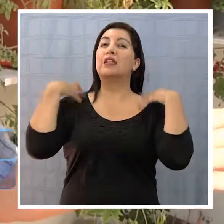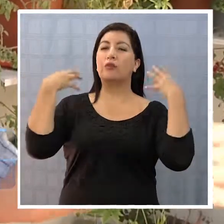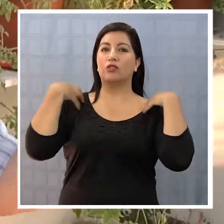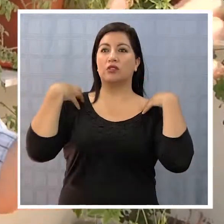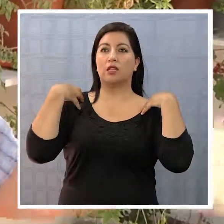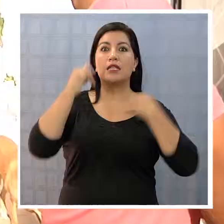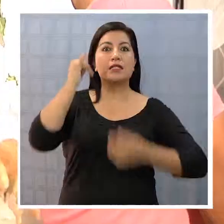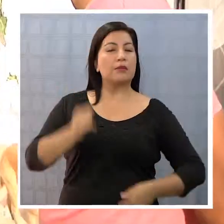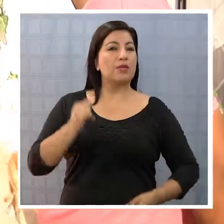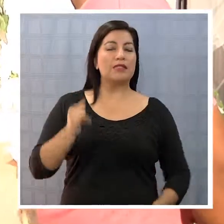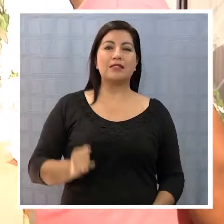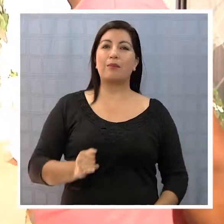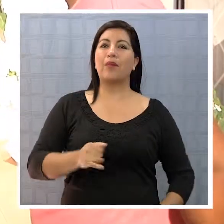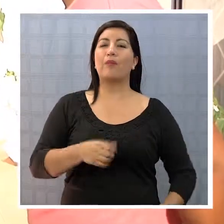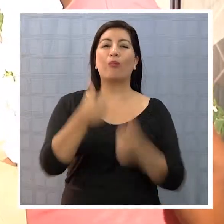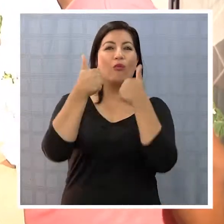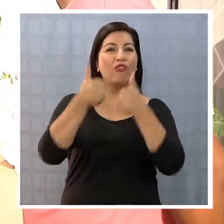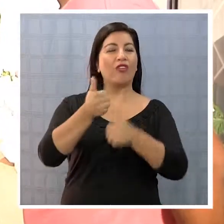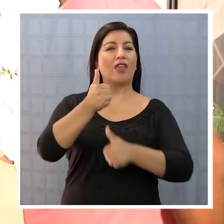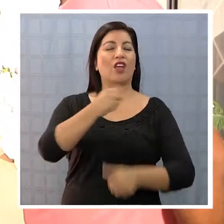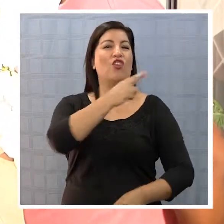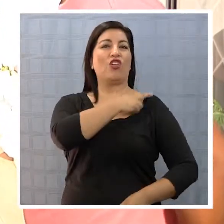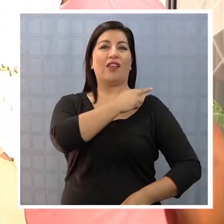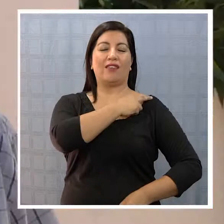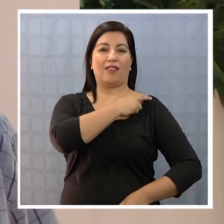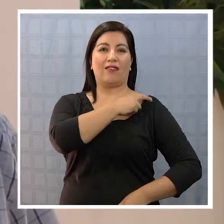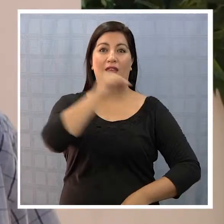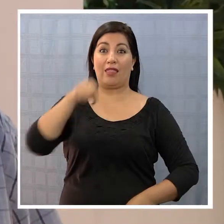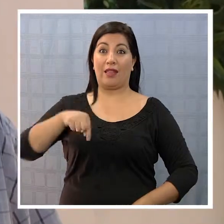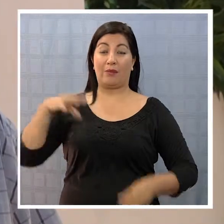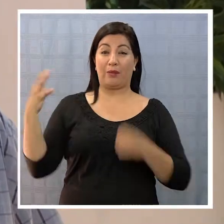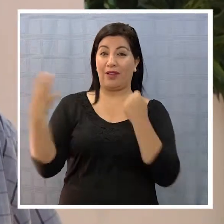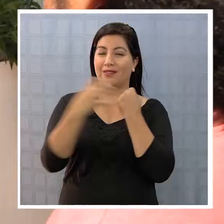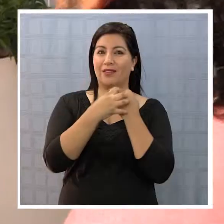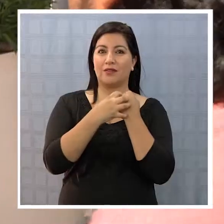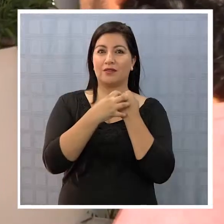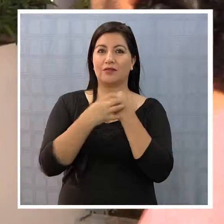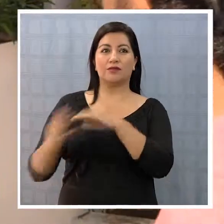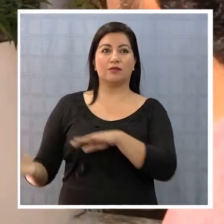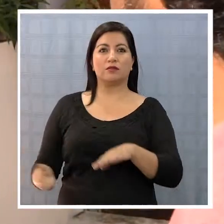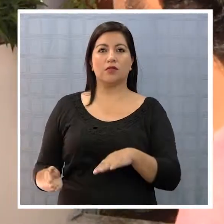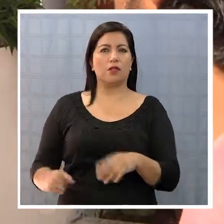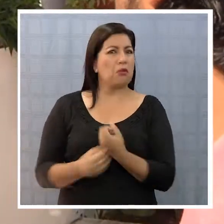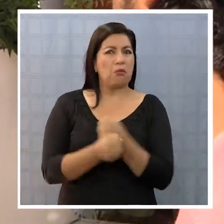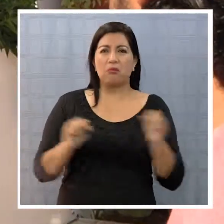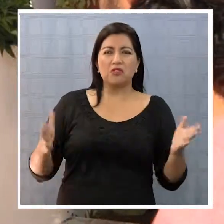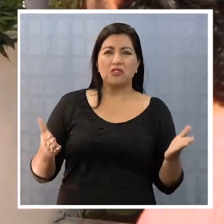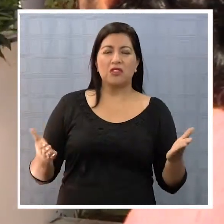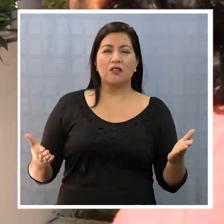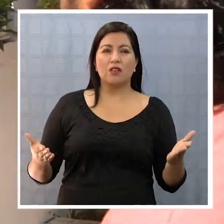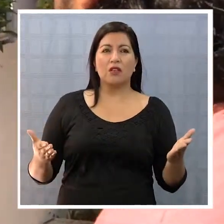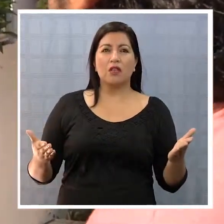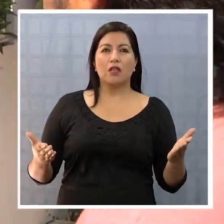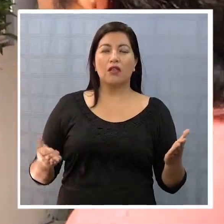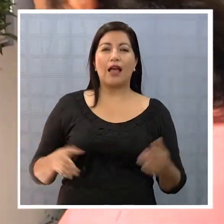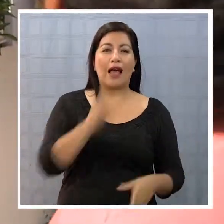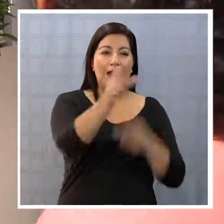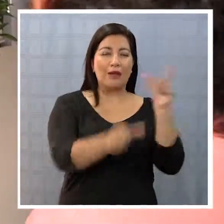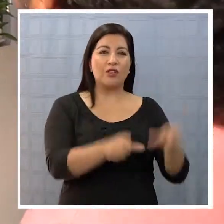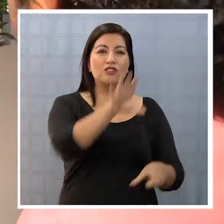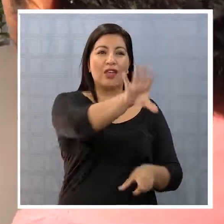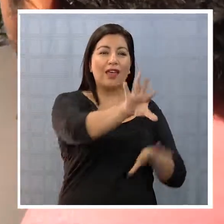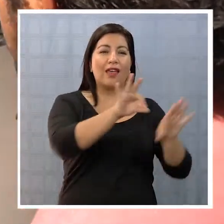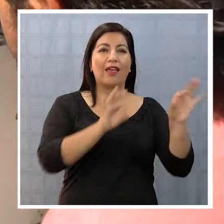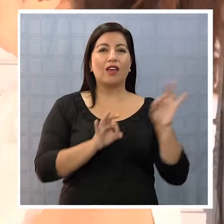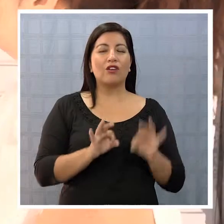jefecito, con el cacique que está comandando en la provincia o en la región. Eso no puede ser. Debería elegirse las personas que entienden los